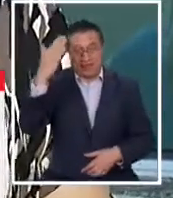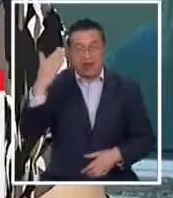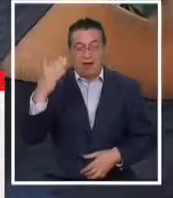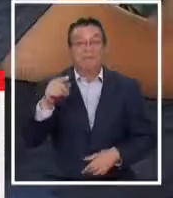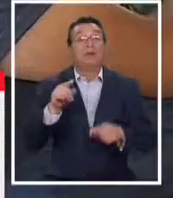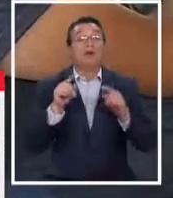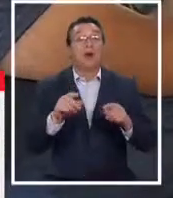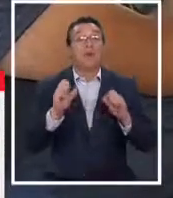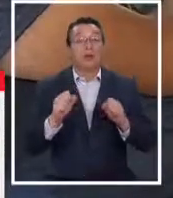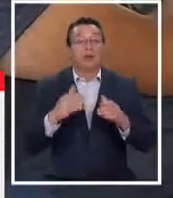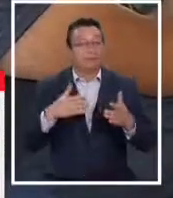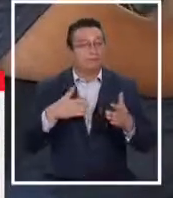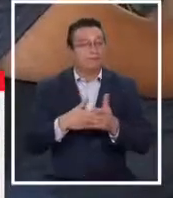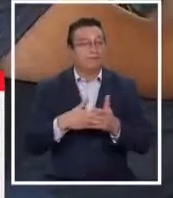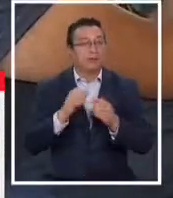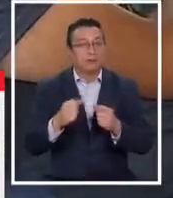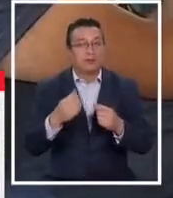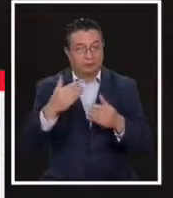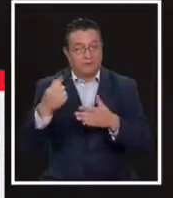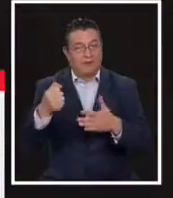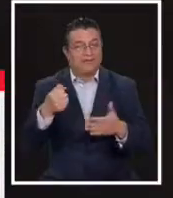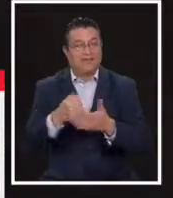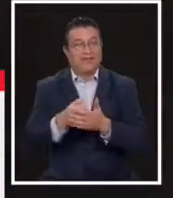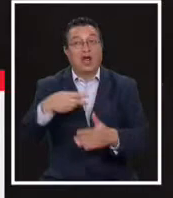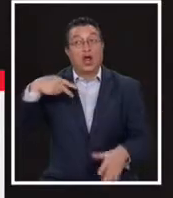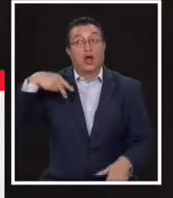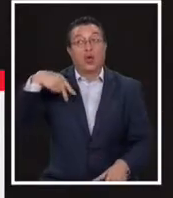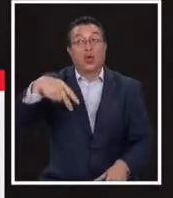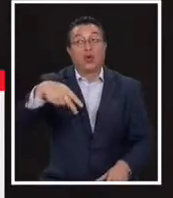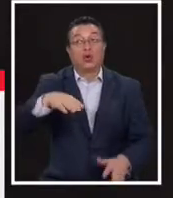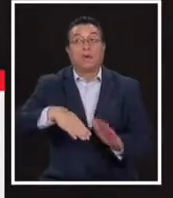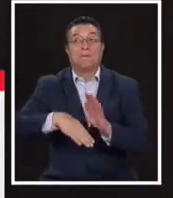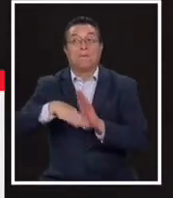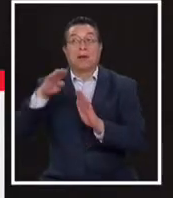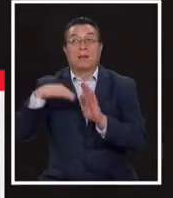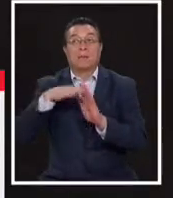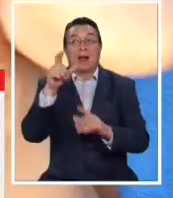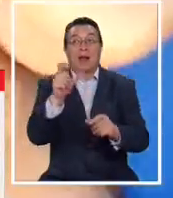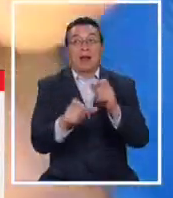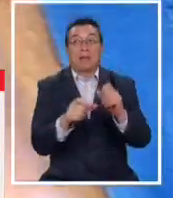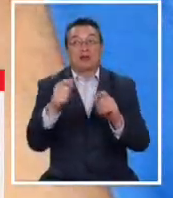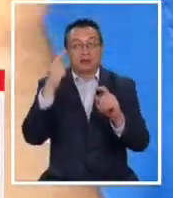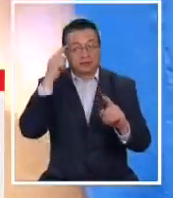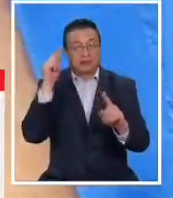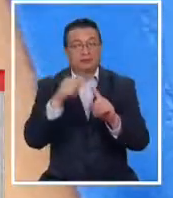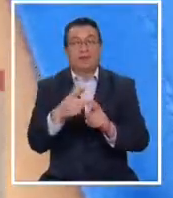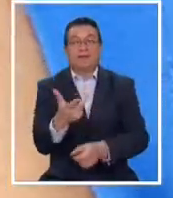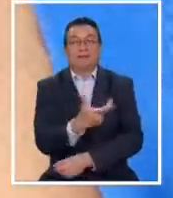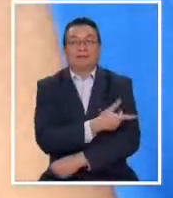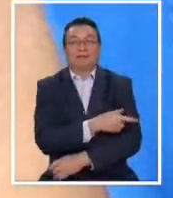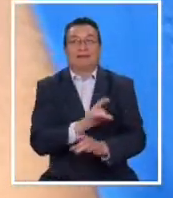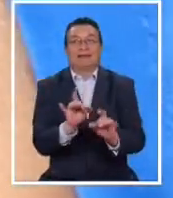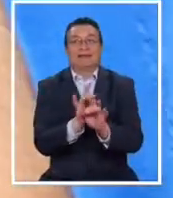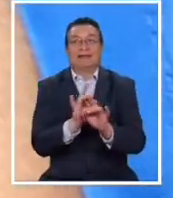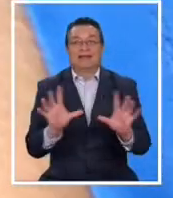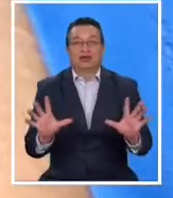Eso podría truncar la meta de contar a fines de junio con la mayor parte de la población objetiva vacunada.